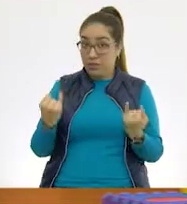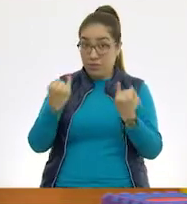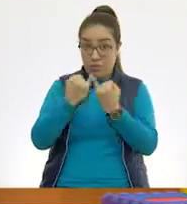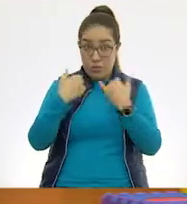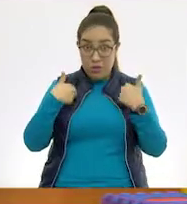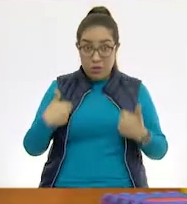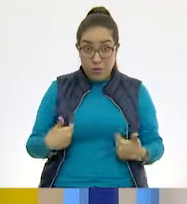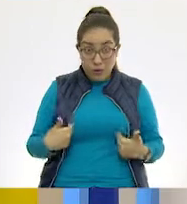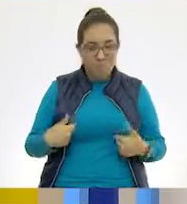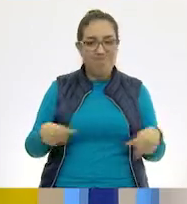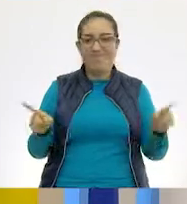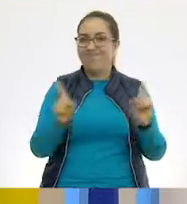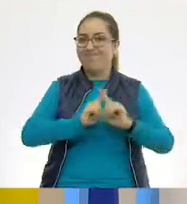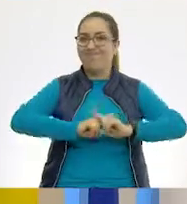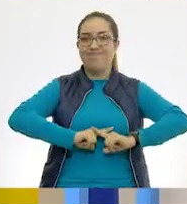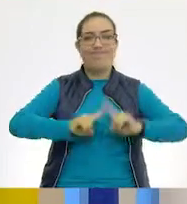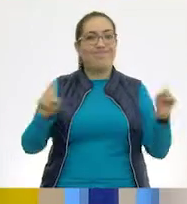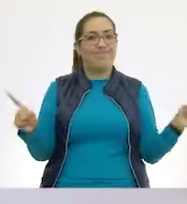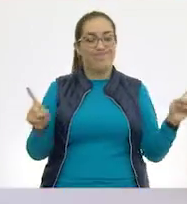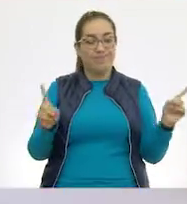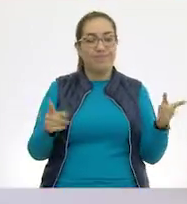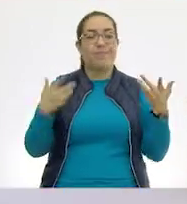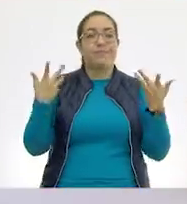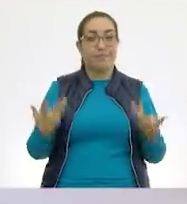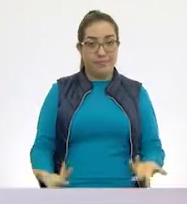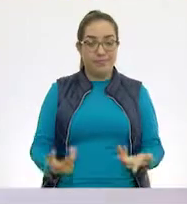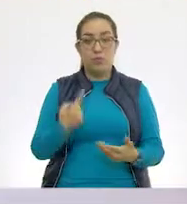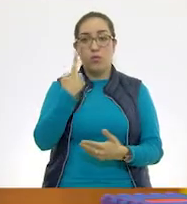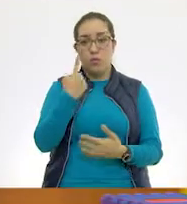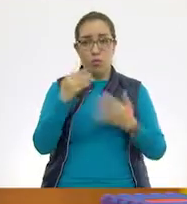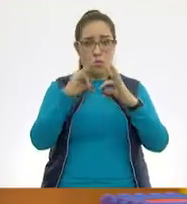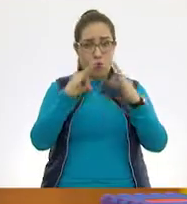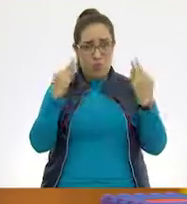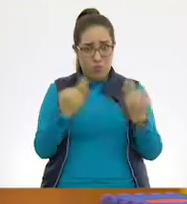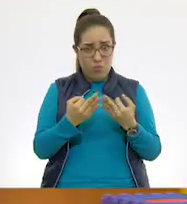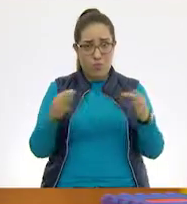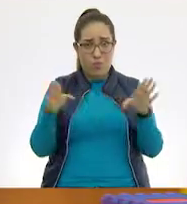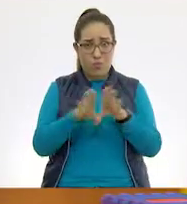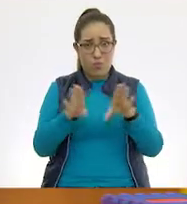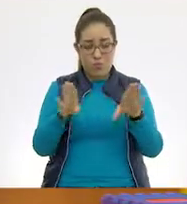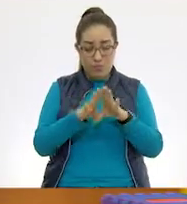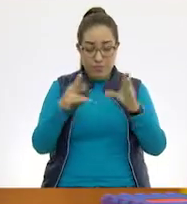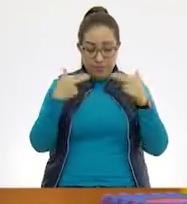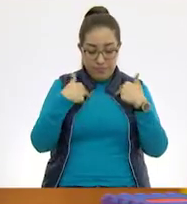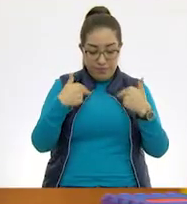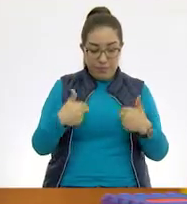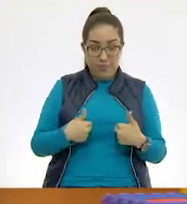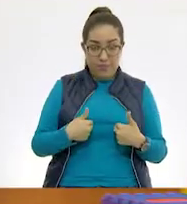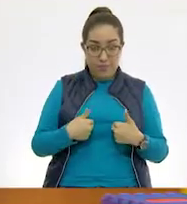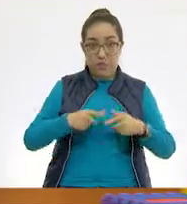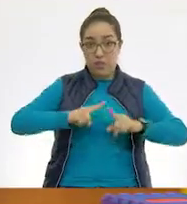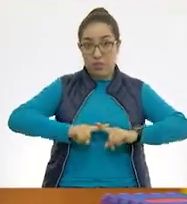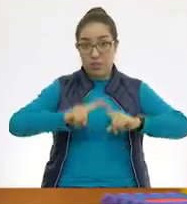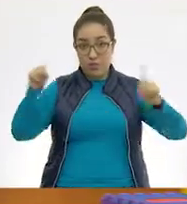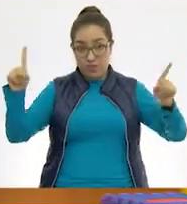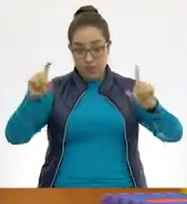manera que nosotros. ¿Sale? Entonces, una de las formas en que los seres vivos pueden respirar, distinto a nosotros, es la respiración